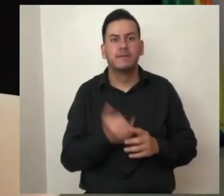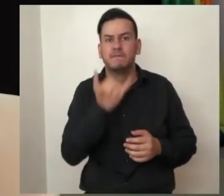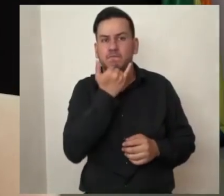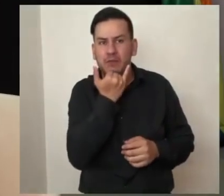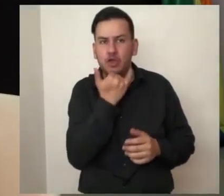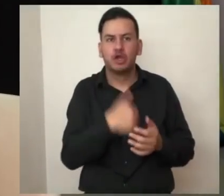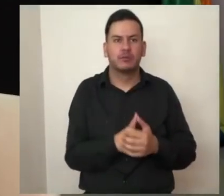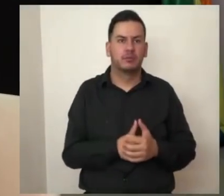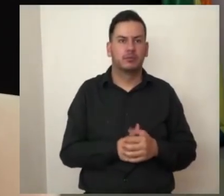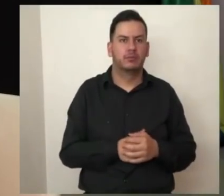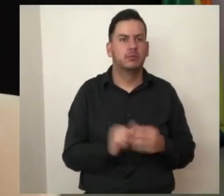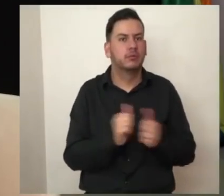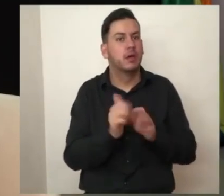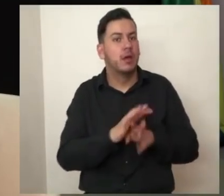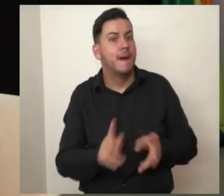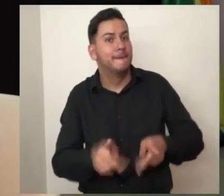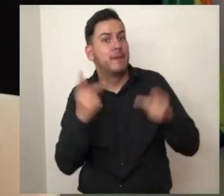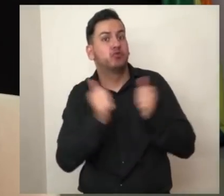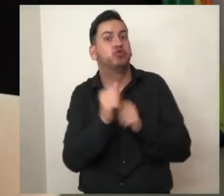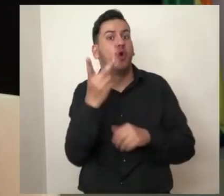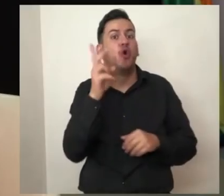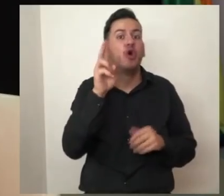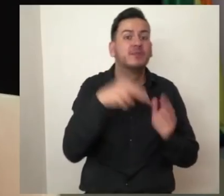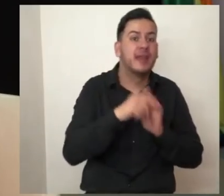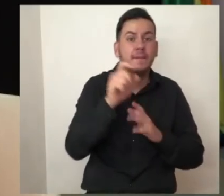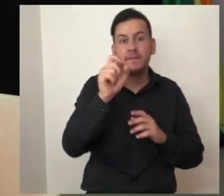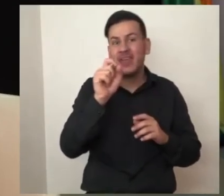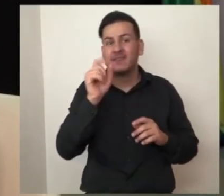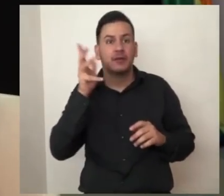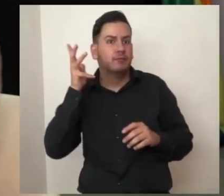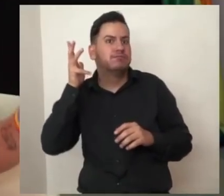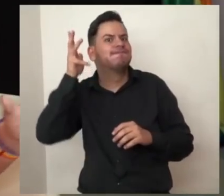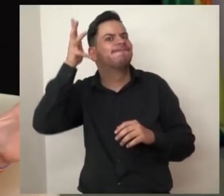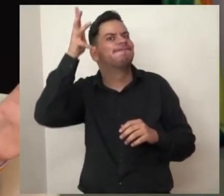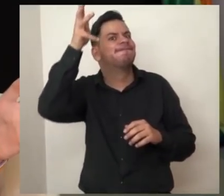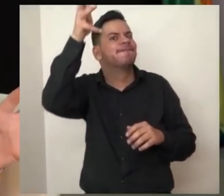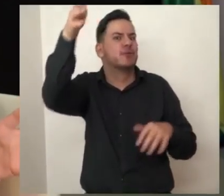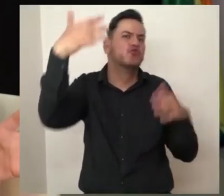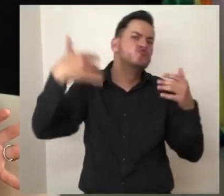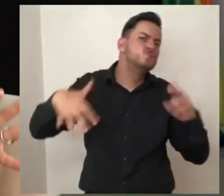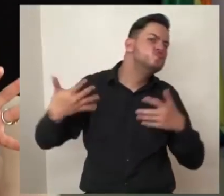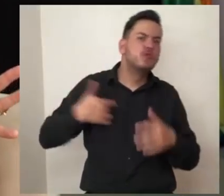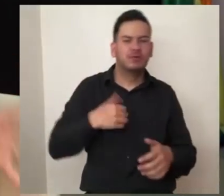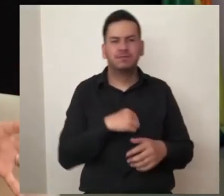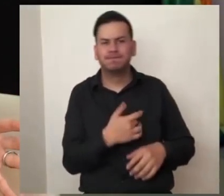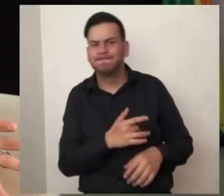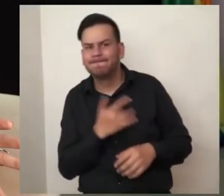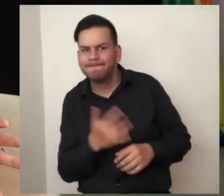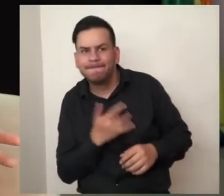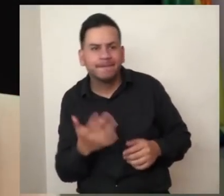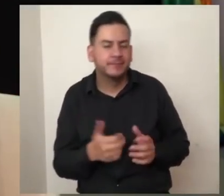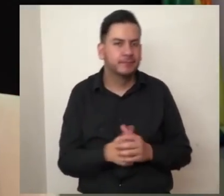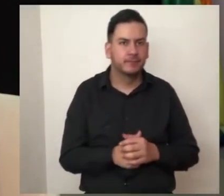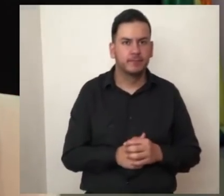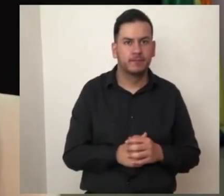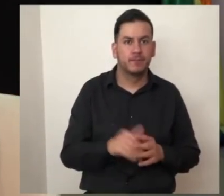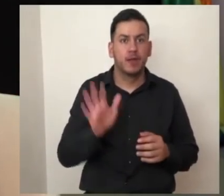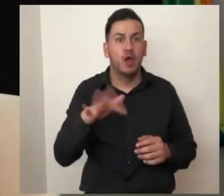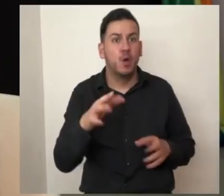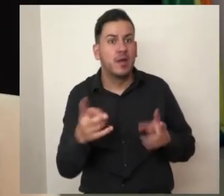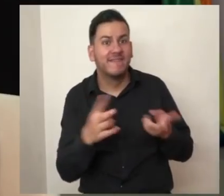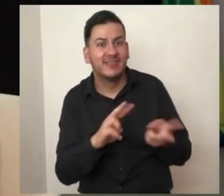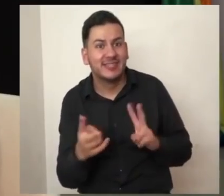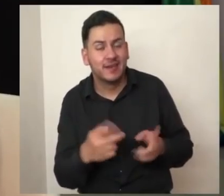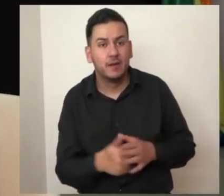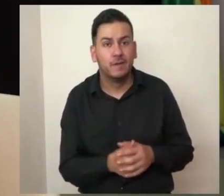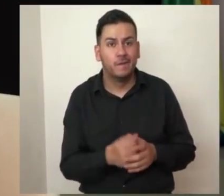Perdón, nos vendieron un 2020 bien futurista, bien tipo Blade Runner y Evangelion. Y todo lo que tenemos es un oiga vecino,